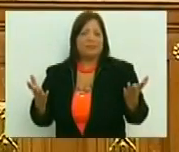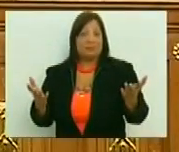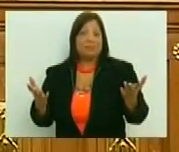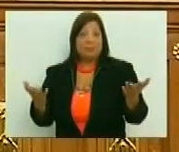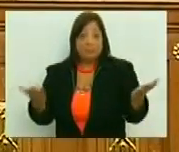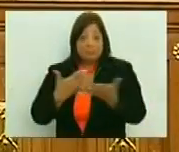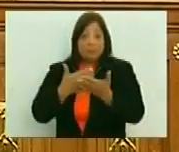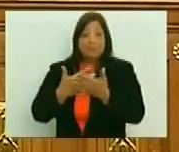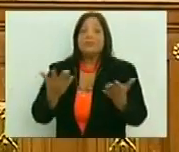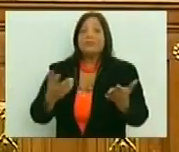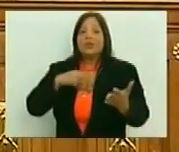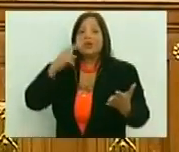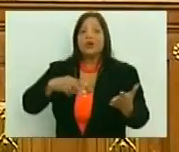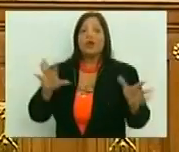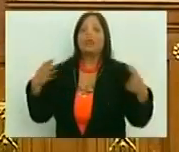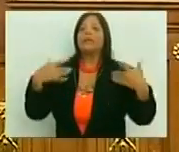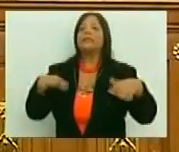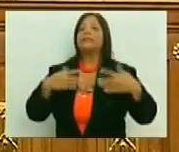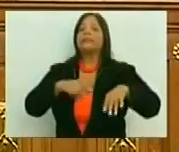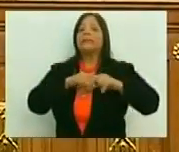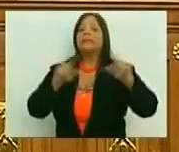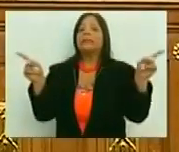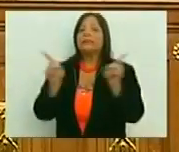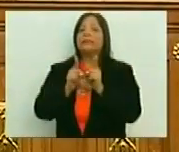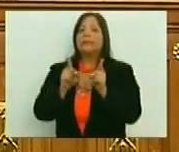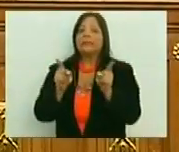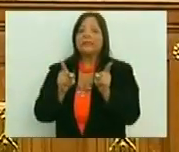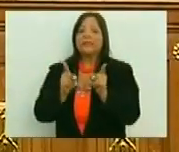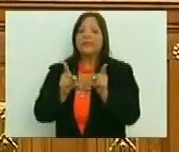eso pues, bueno, yo creo que yo me estoy pasando mucho, voy a rematar,